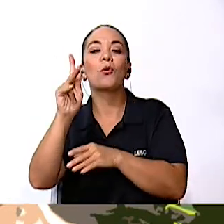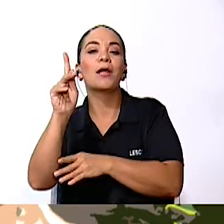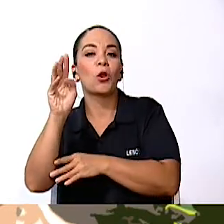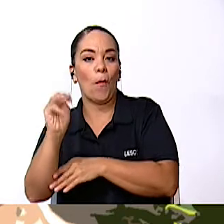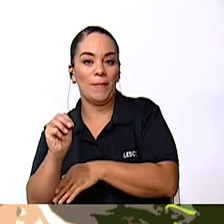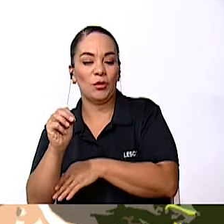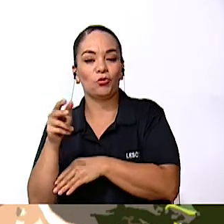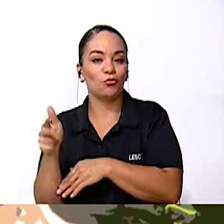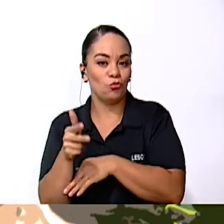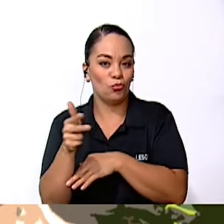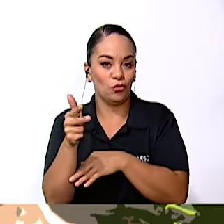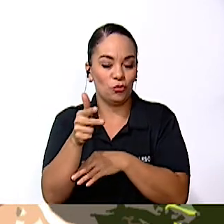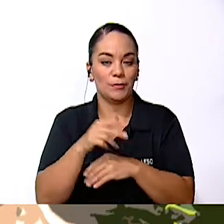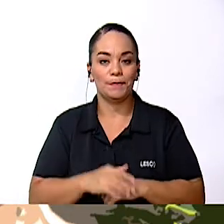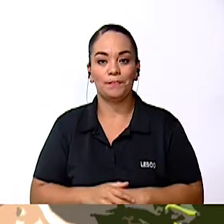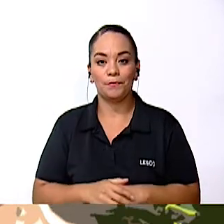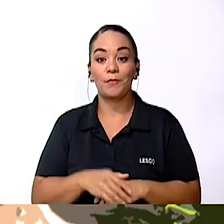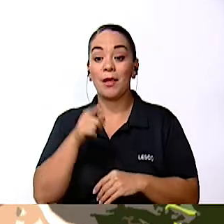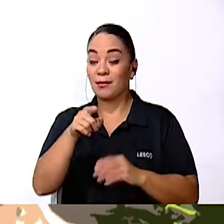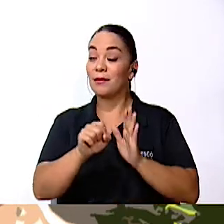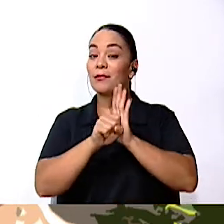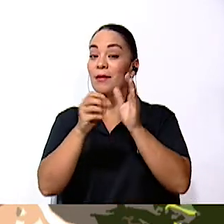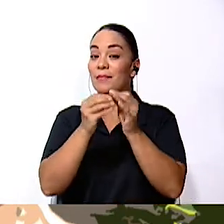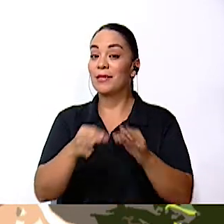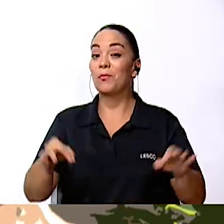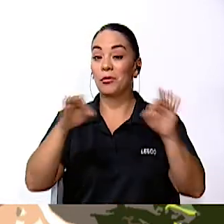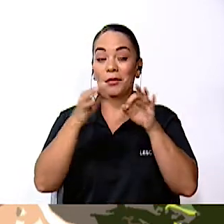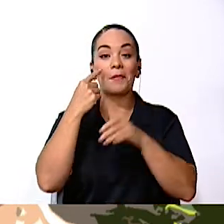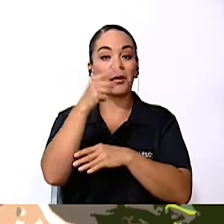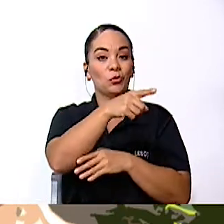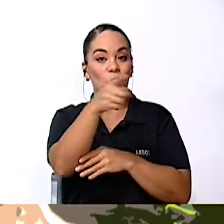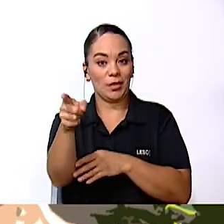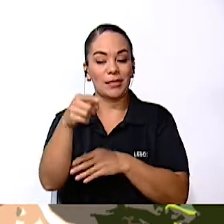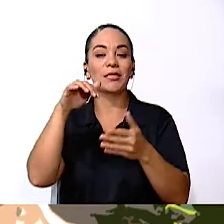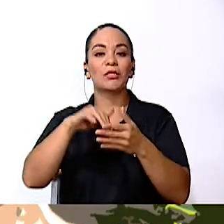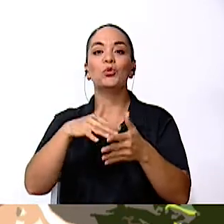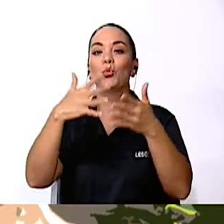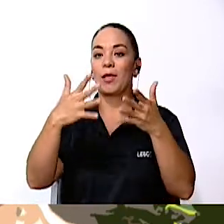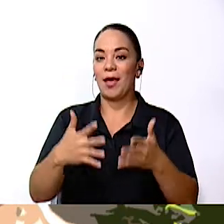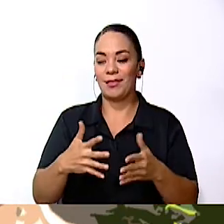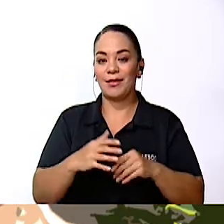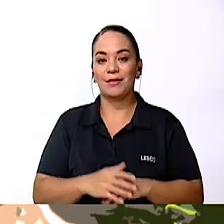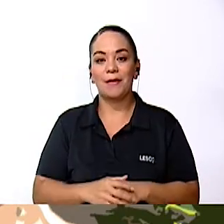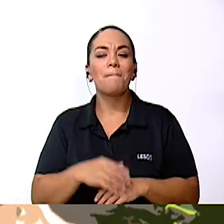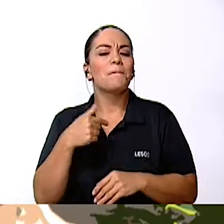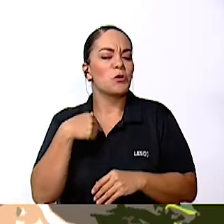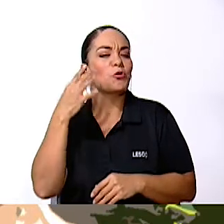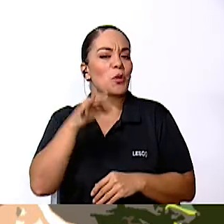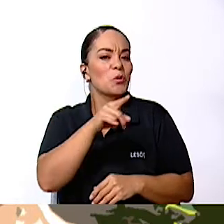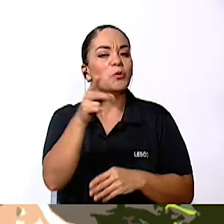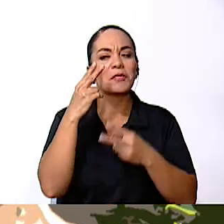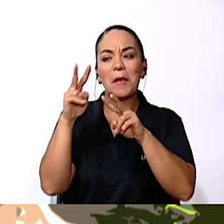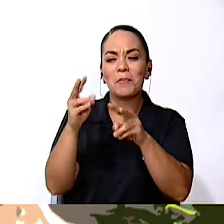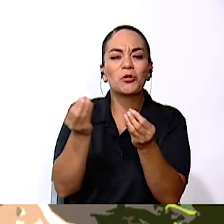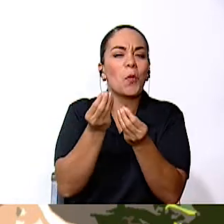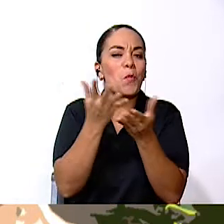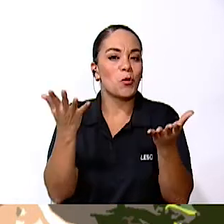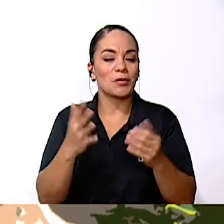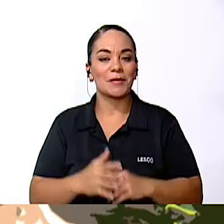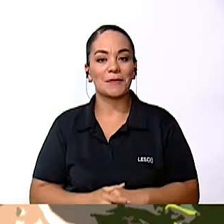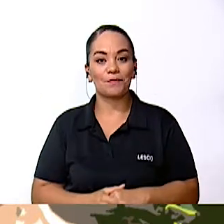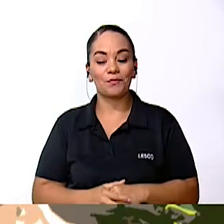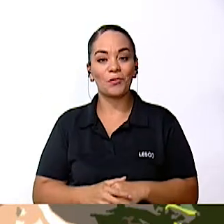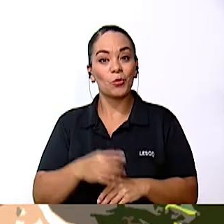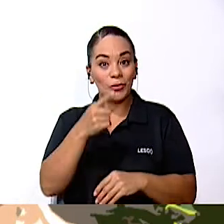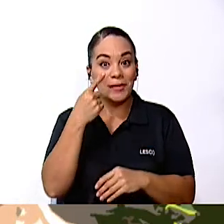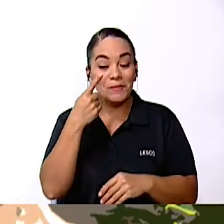Esa es una de las señales más importantes Para ustedes como estudiantes Pero me imagino que tienen que haber visto muchas de estas ¿La del camello la